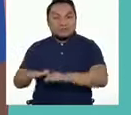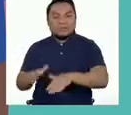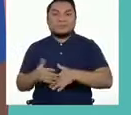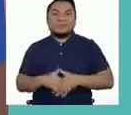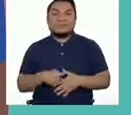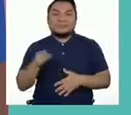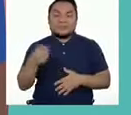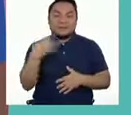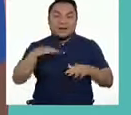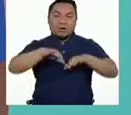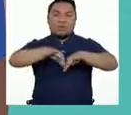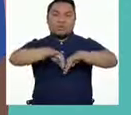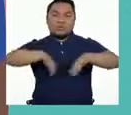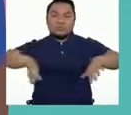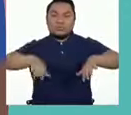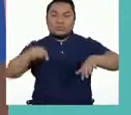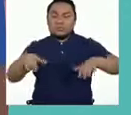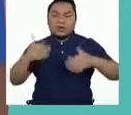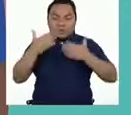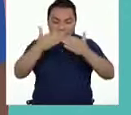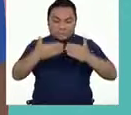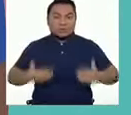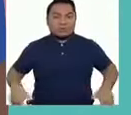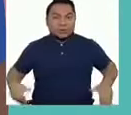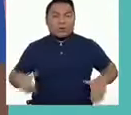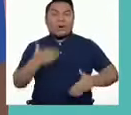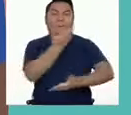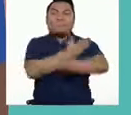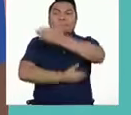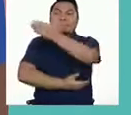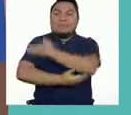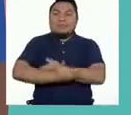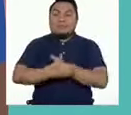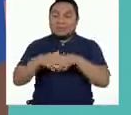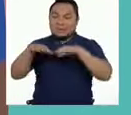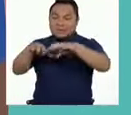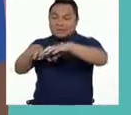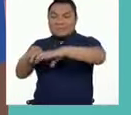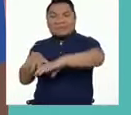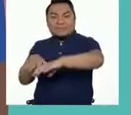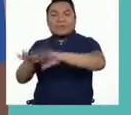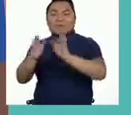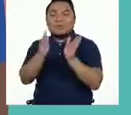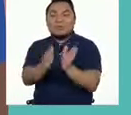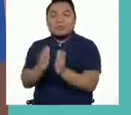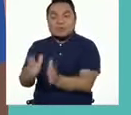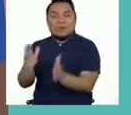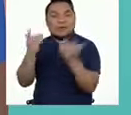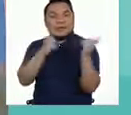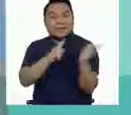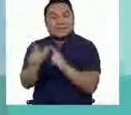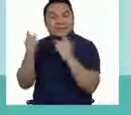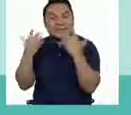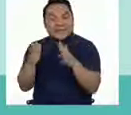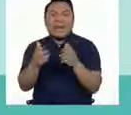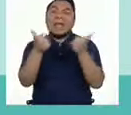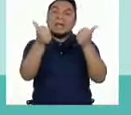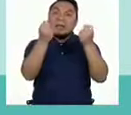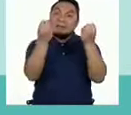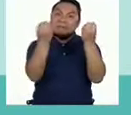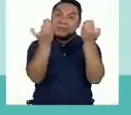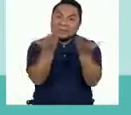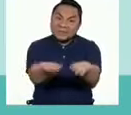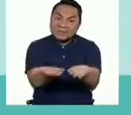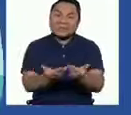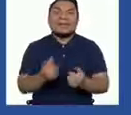caja dos grupos nuevos, sus shorts y sus polos. Tenemos ahora todo ordenado. Muy bien, David.